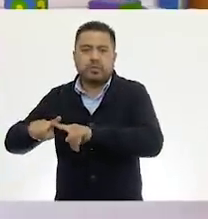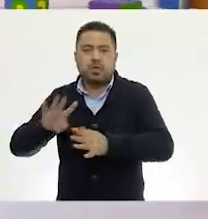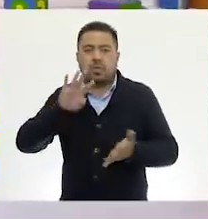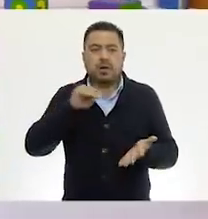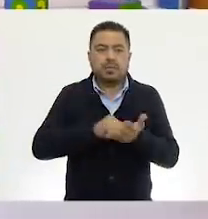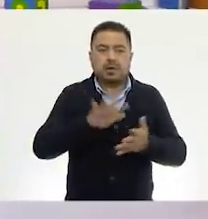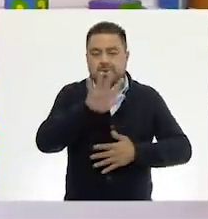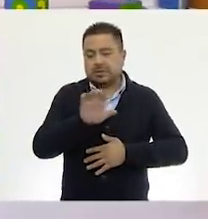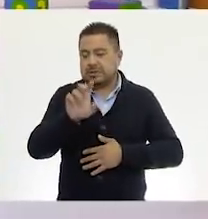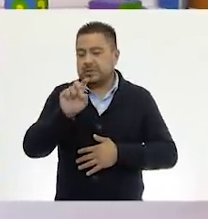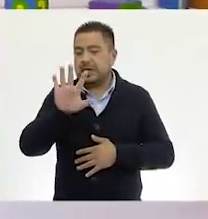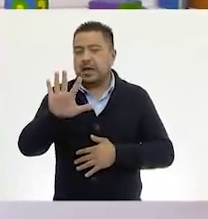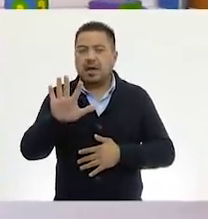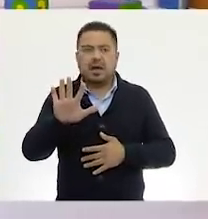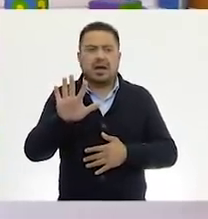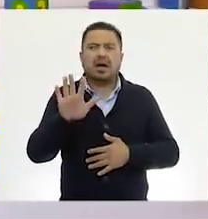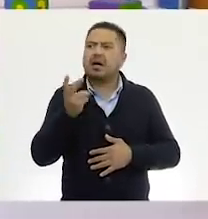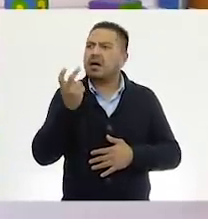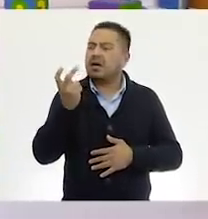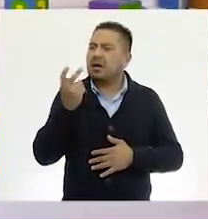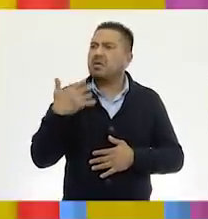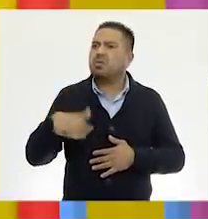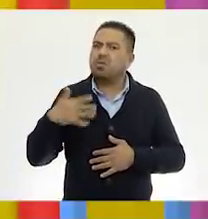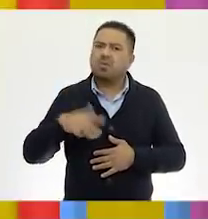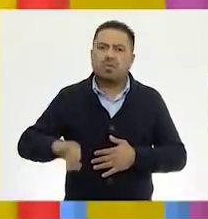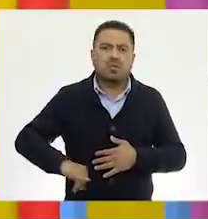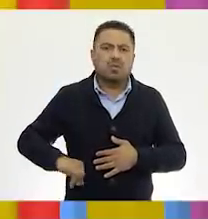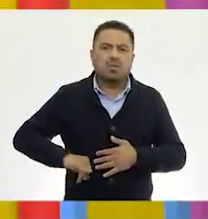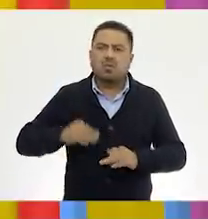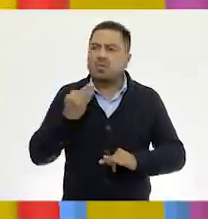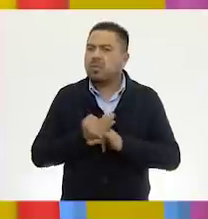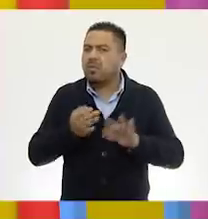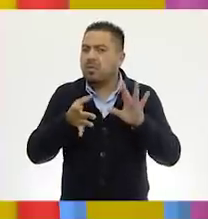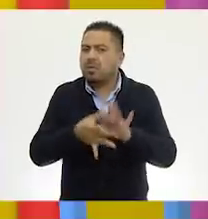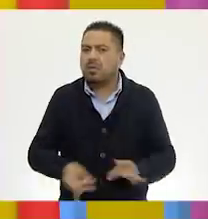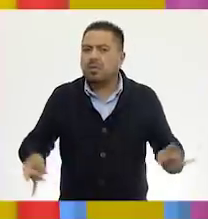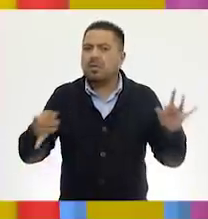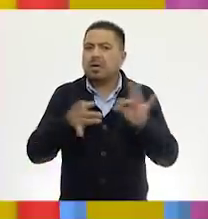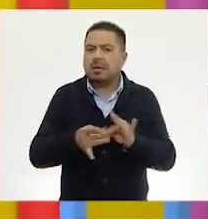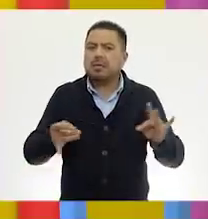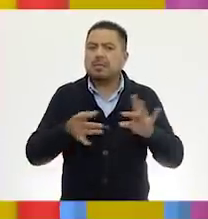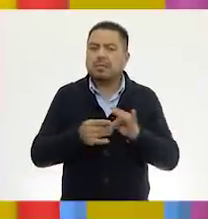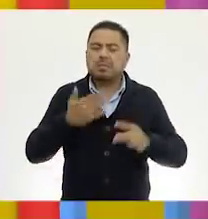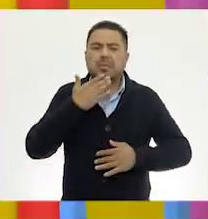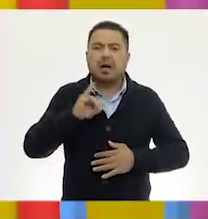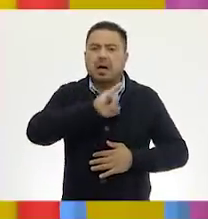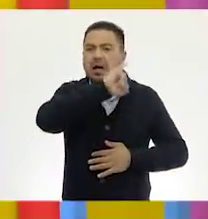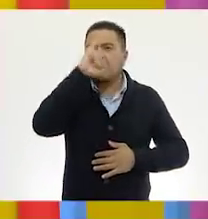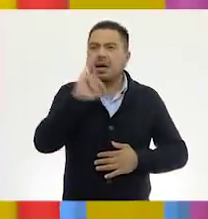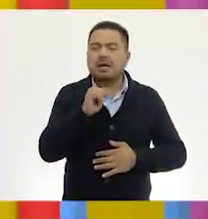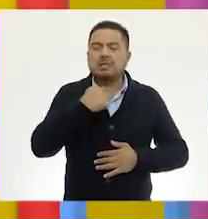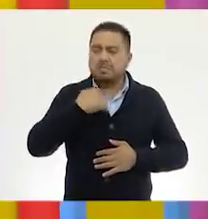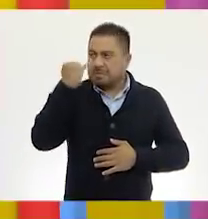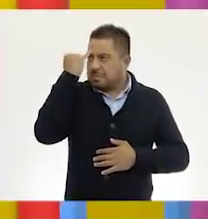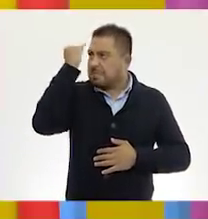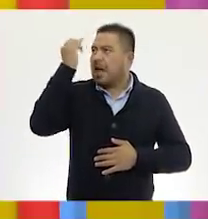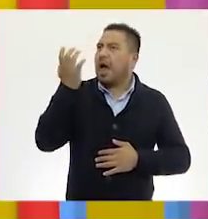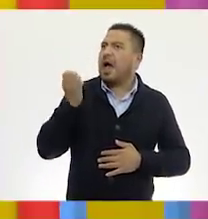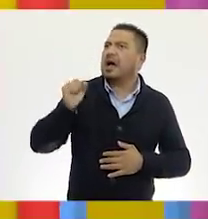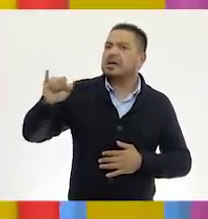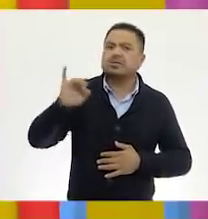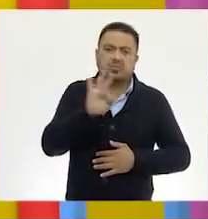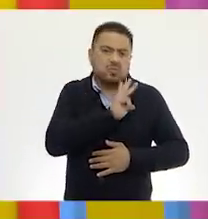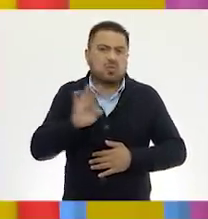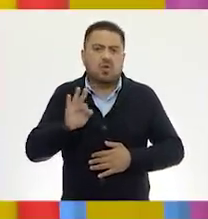,535. Ah, qué interesante esto que nos estás platicando. Nunca lo había imaginado así, que